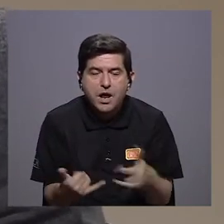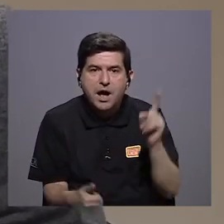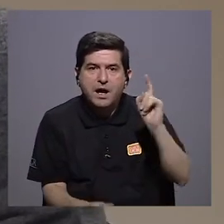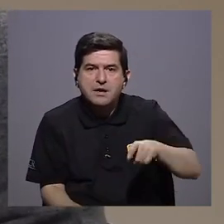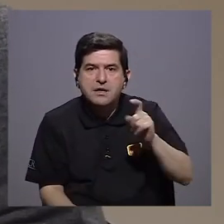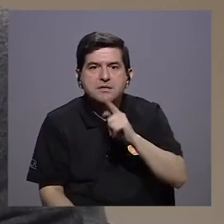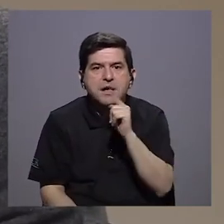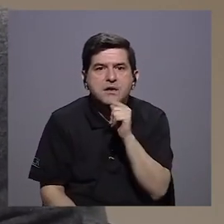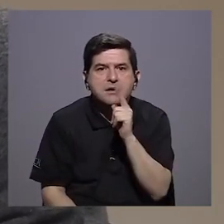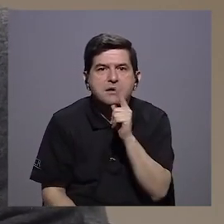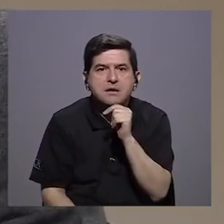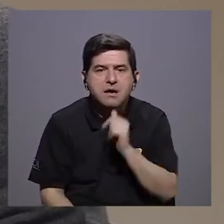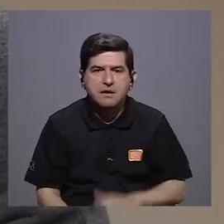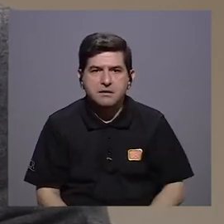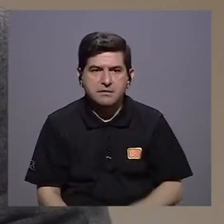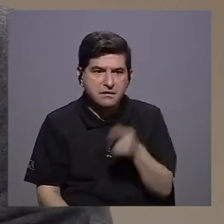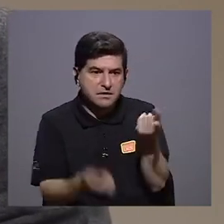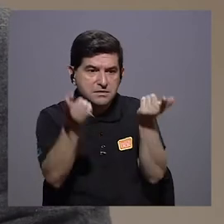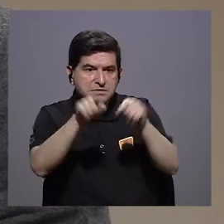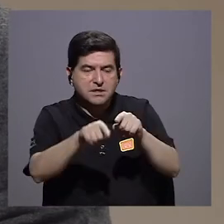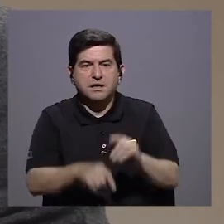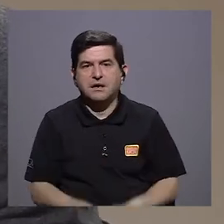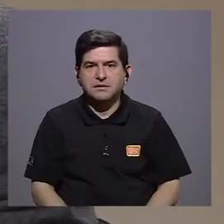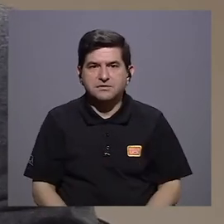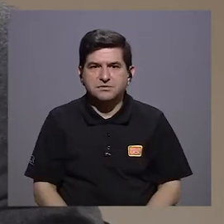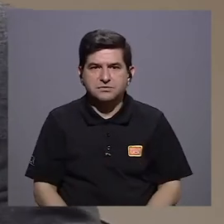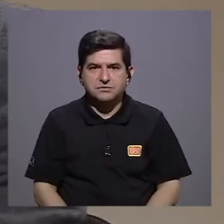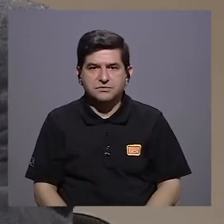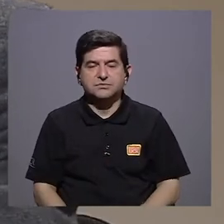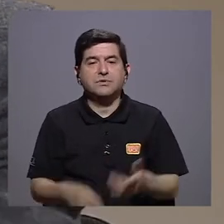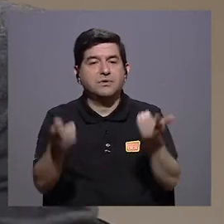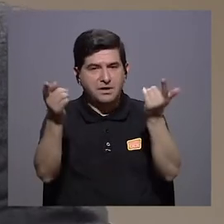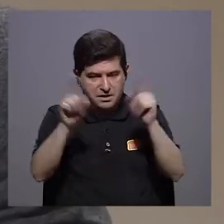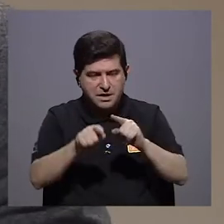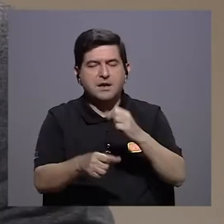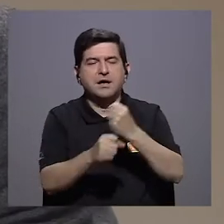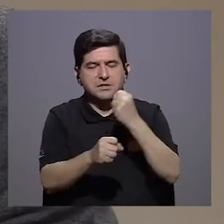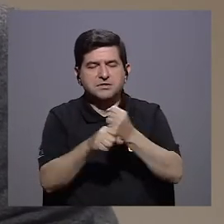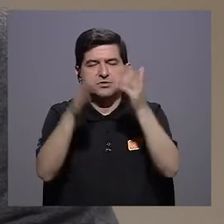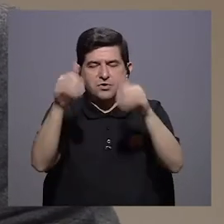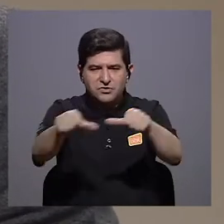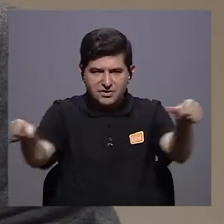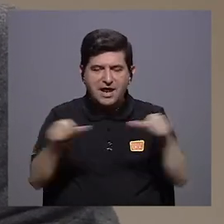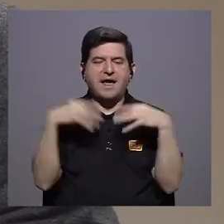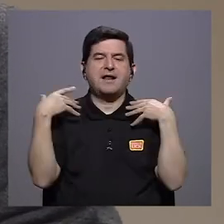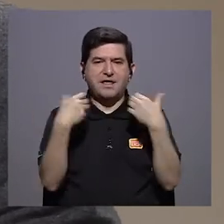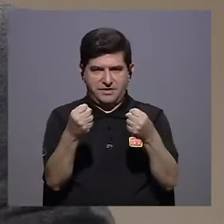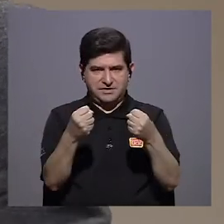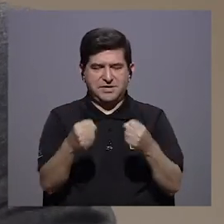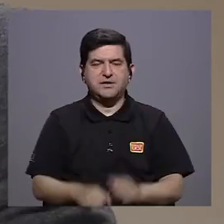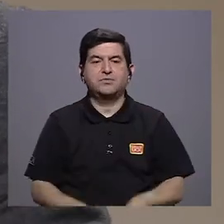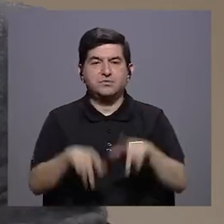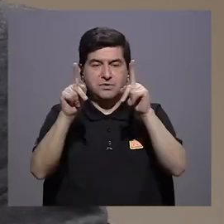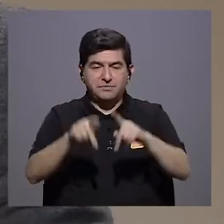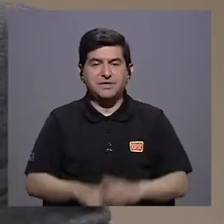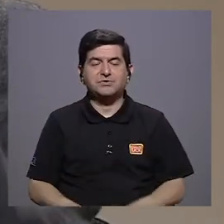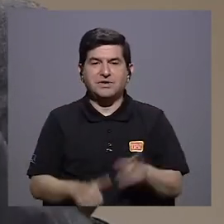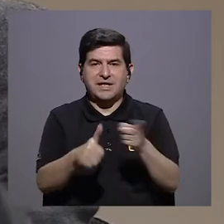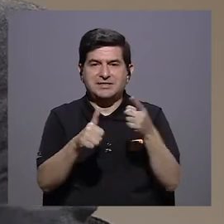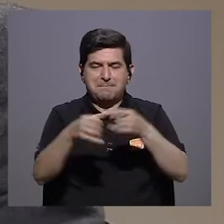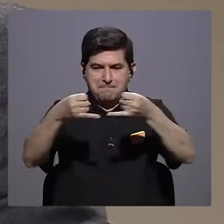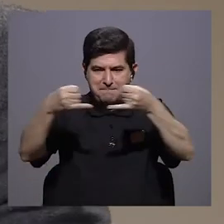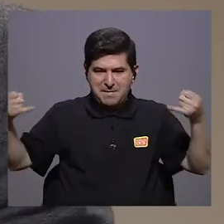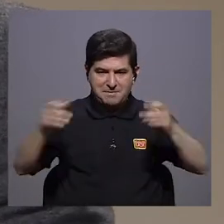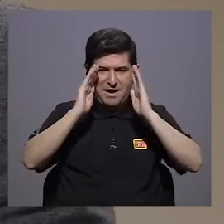que las necesitan primero, los y las que necesitan... La quirúrgica. Son los trabajadores en salud exactamente, los que están en la línea de frente